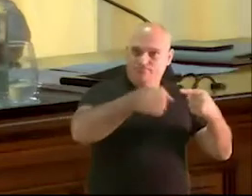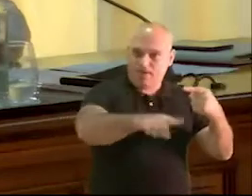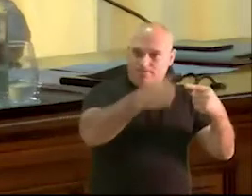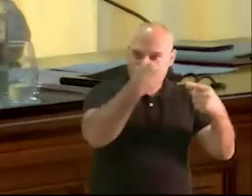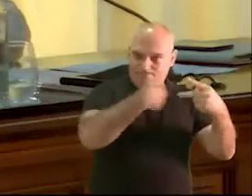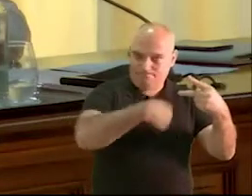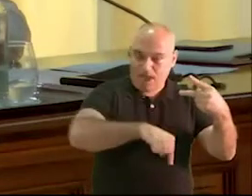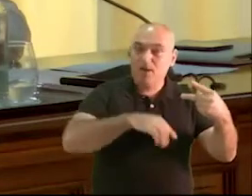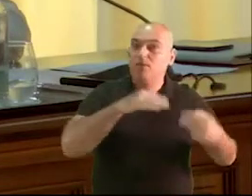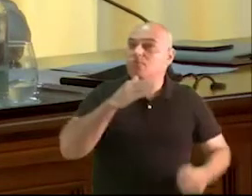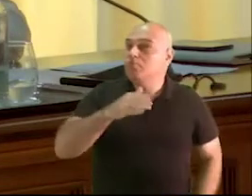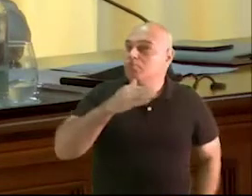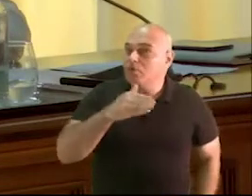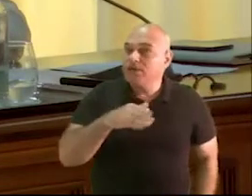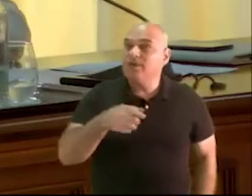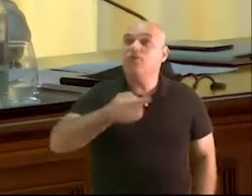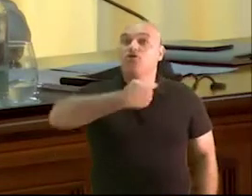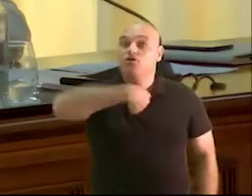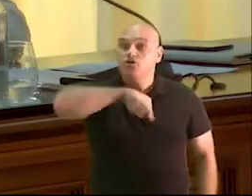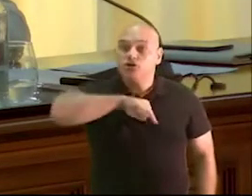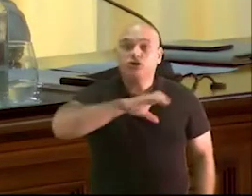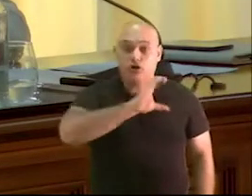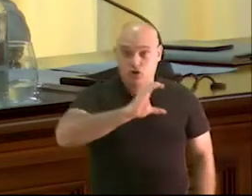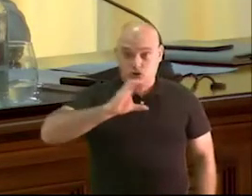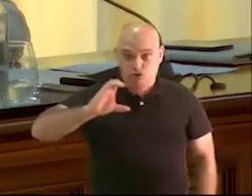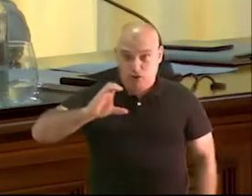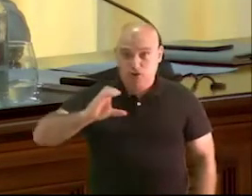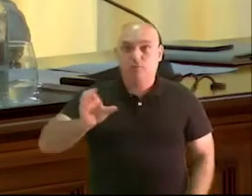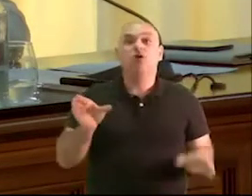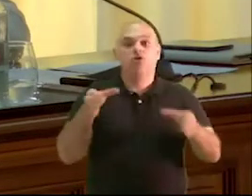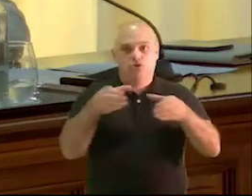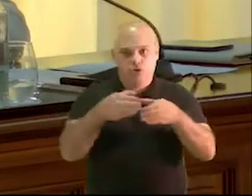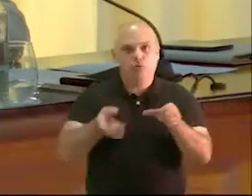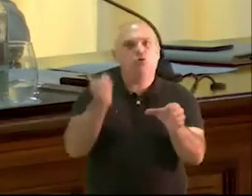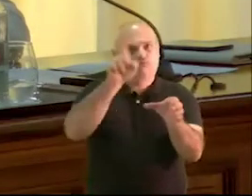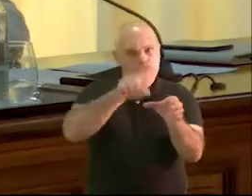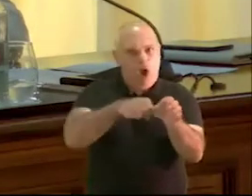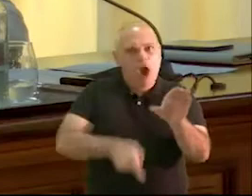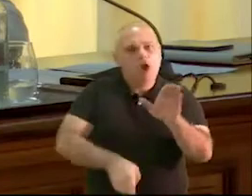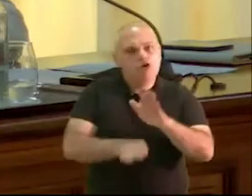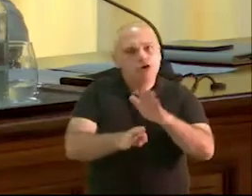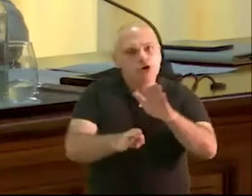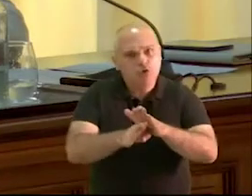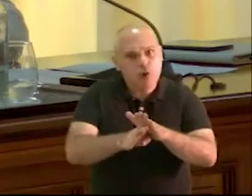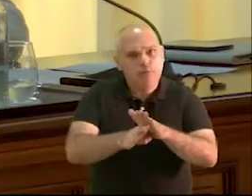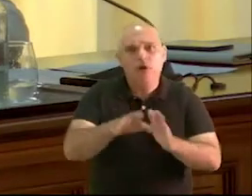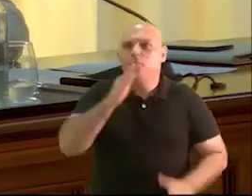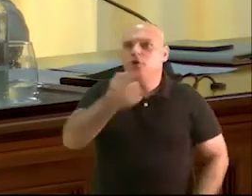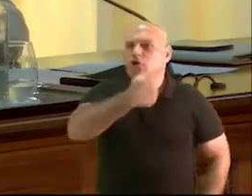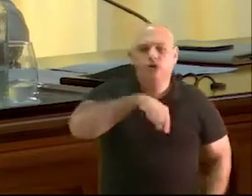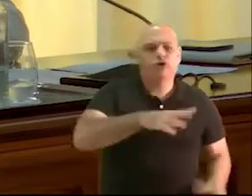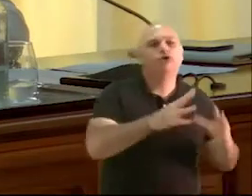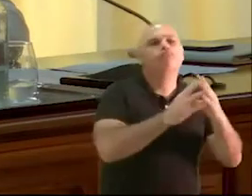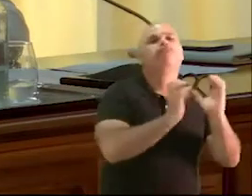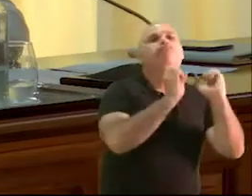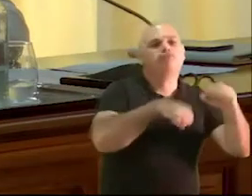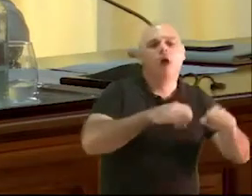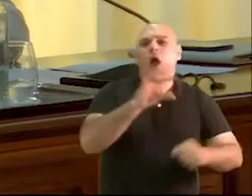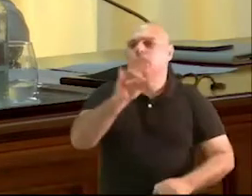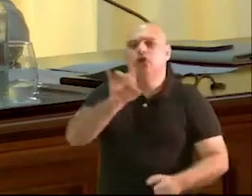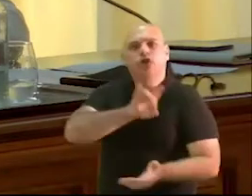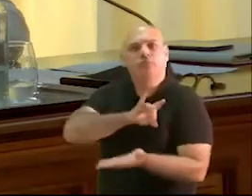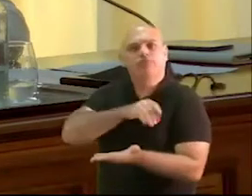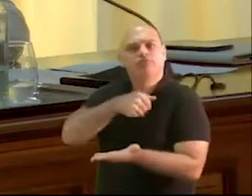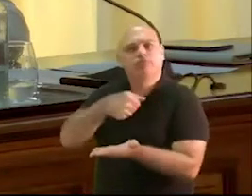los consejeros de coalición canaria Partido Nacionalista Canario y que seguimos en este grupo político decidimos la expulsión de Juan Manuel Sosa en base al reglamento